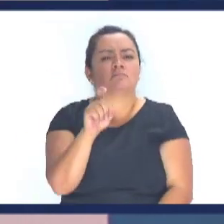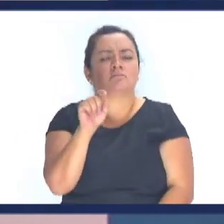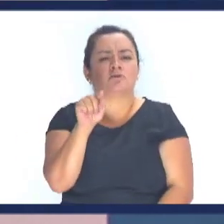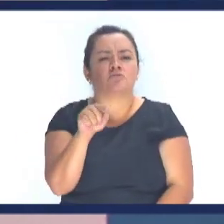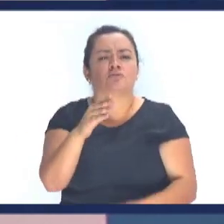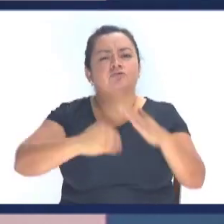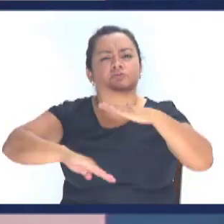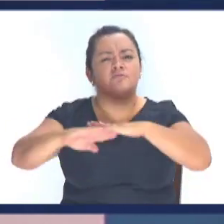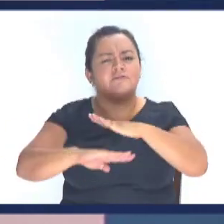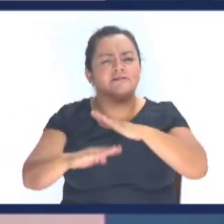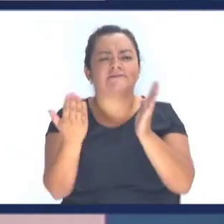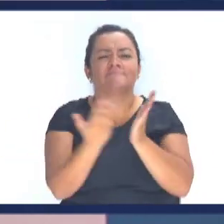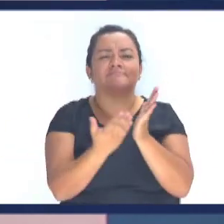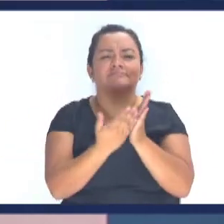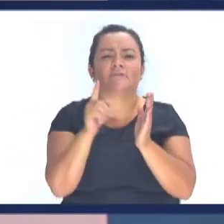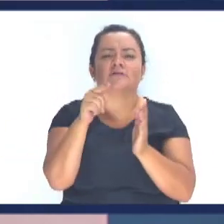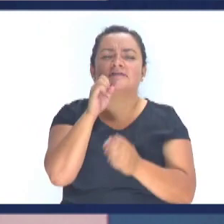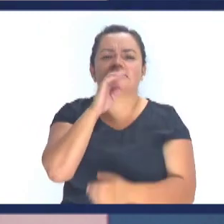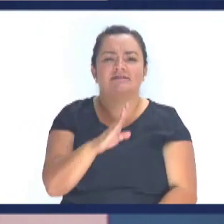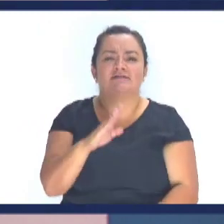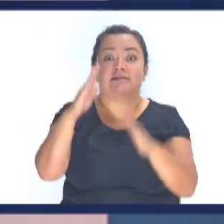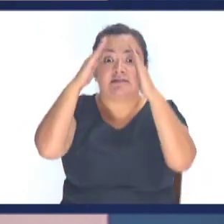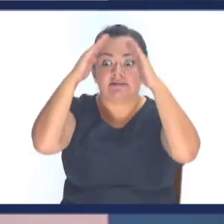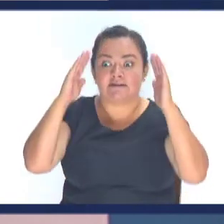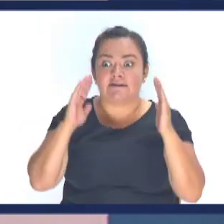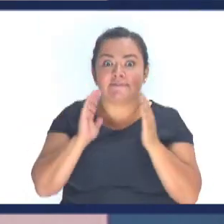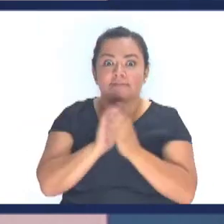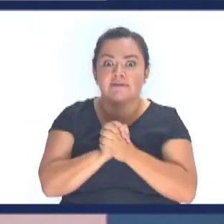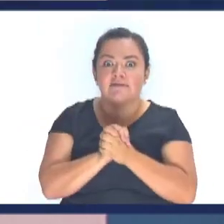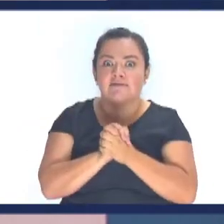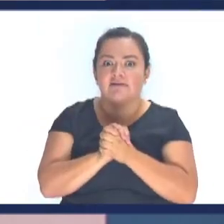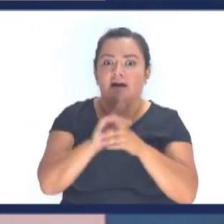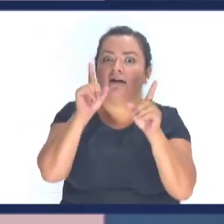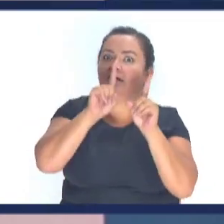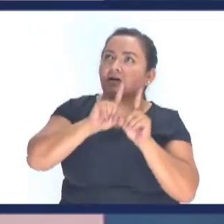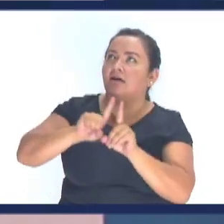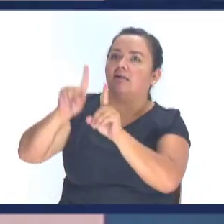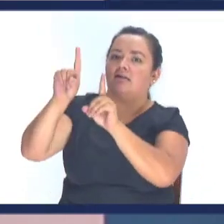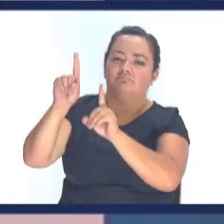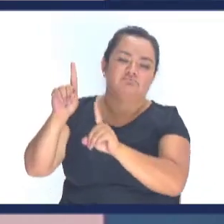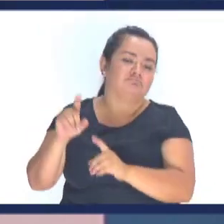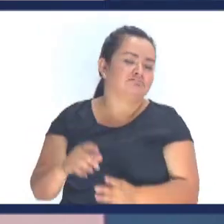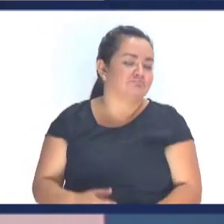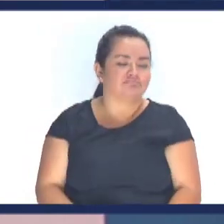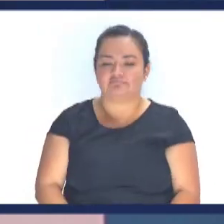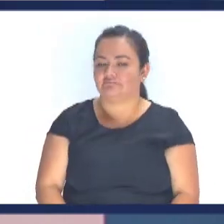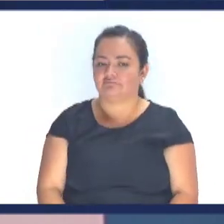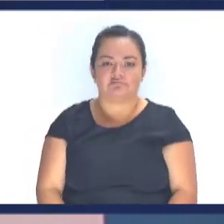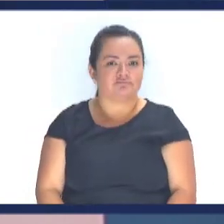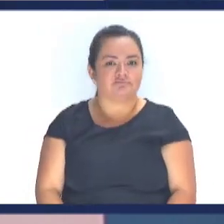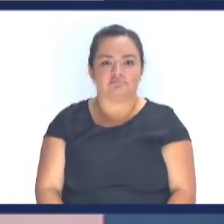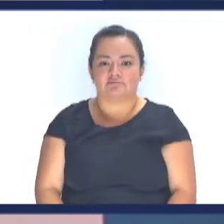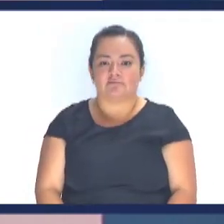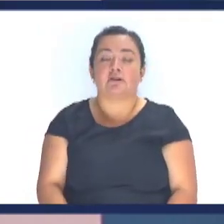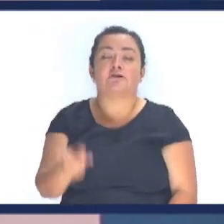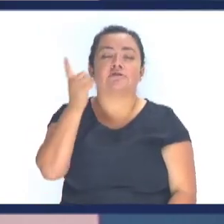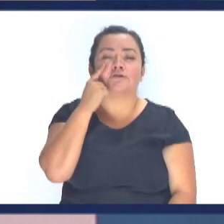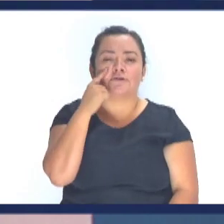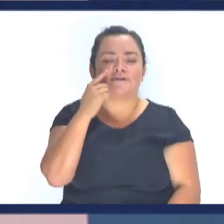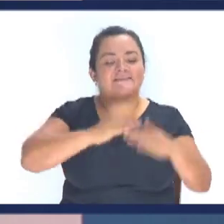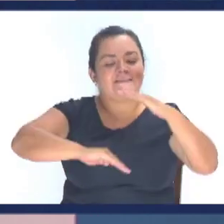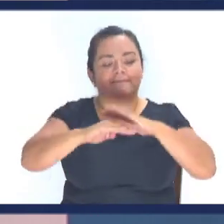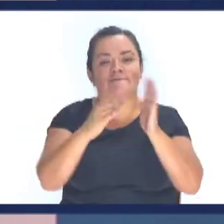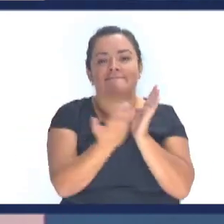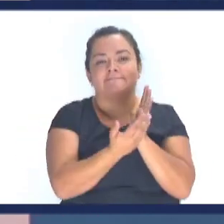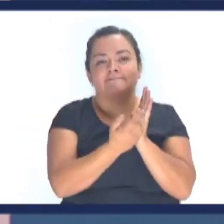¿Dónde está el fundamento de esa afirmación De creer que van a llegar a Dios a través de otra persona? ¿Dónde está el